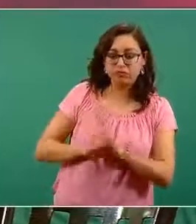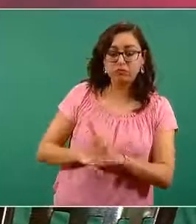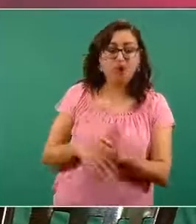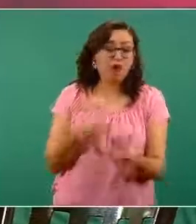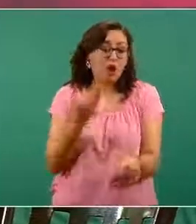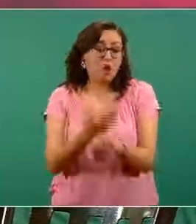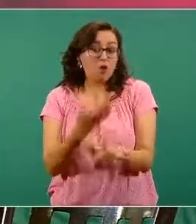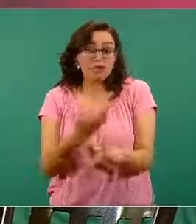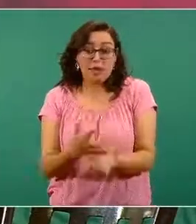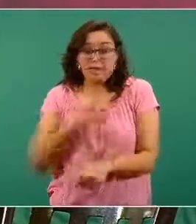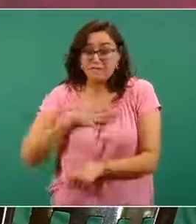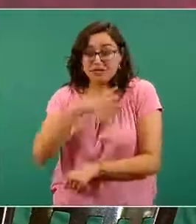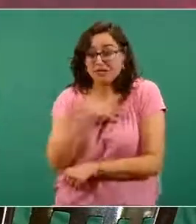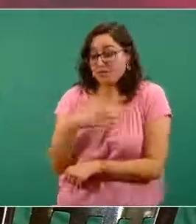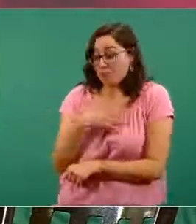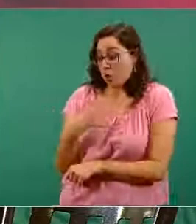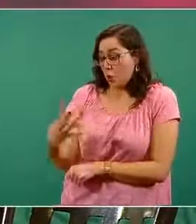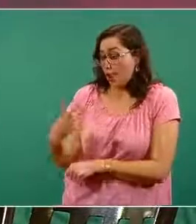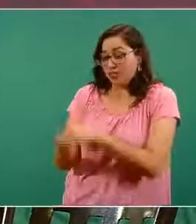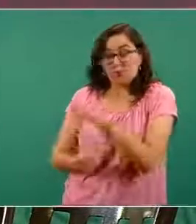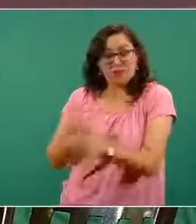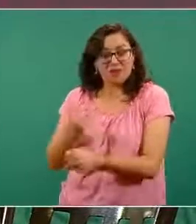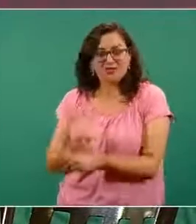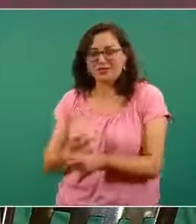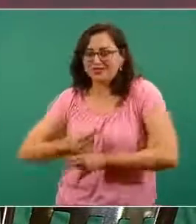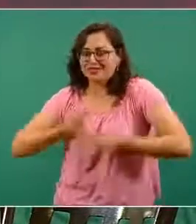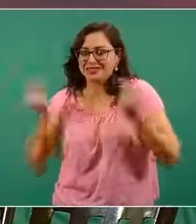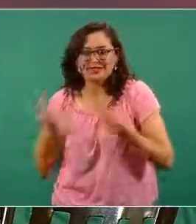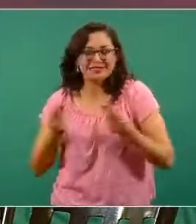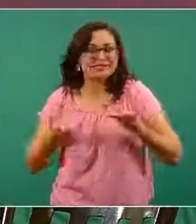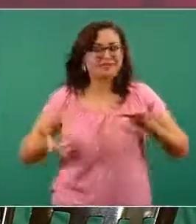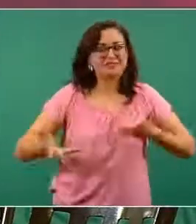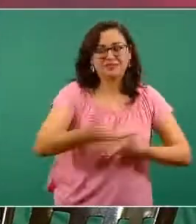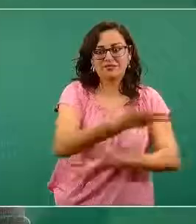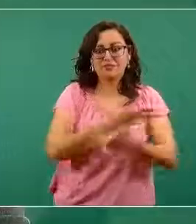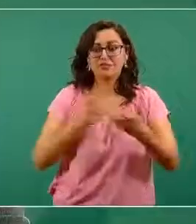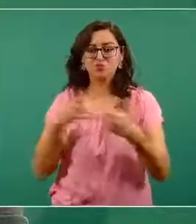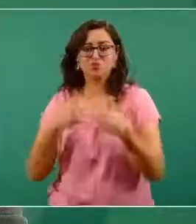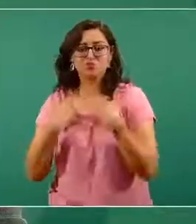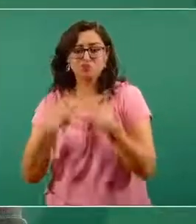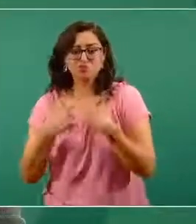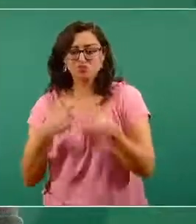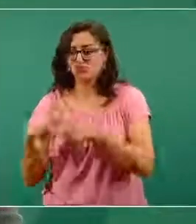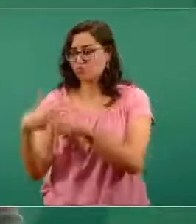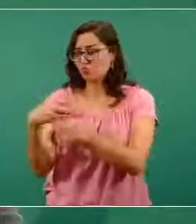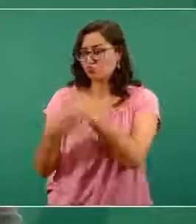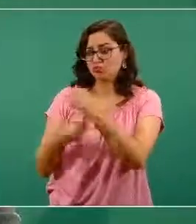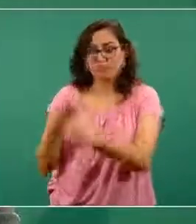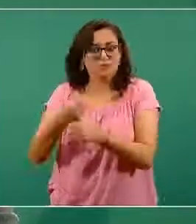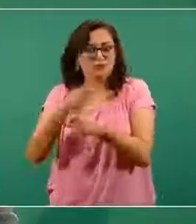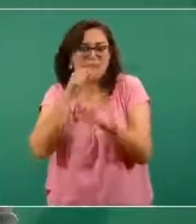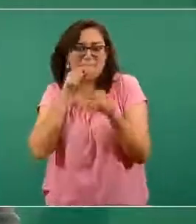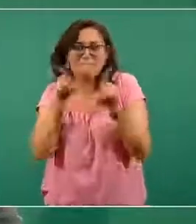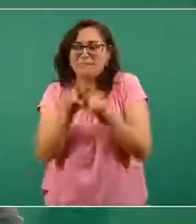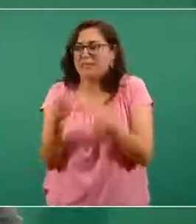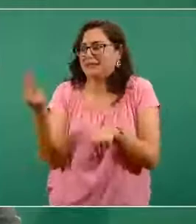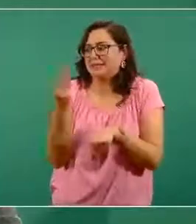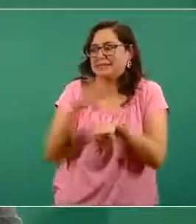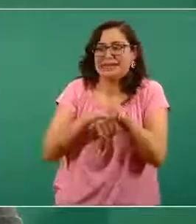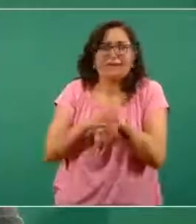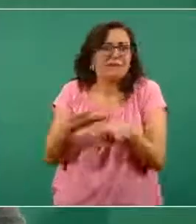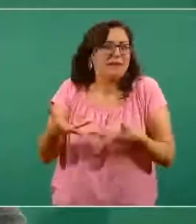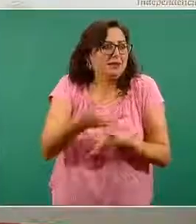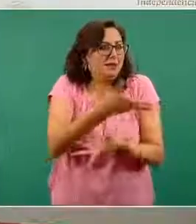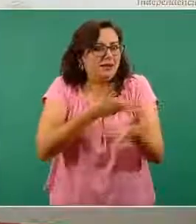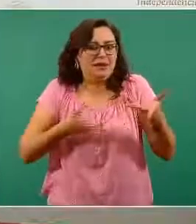cuatro años es importantísima esa interacción, para el adolescente también definitivamente es parte de su desarrollo.